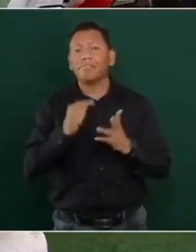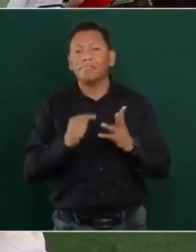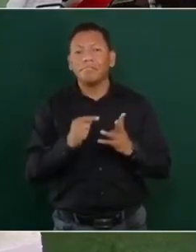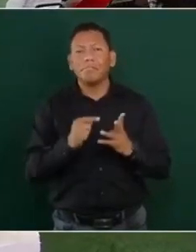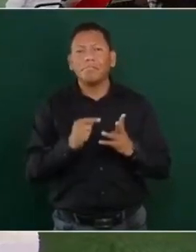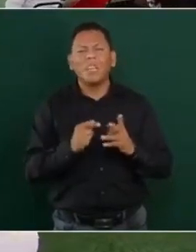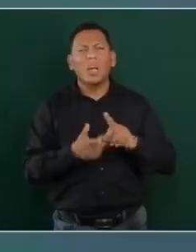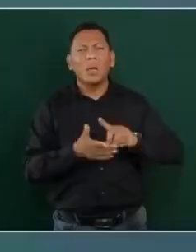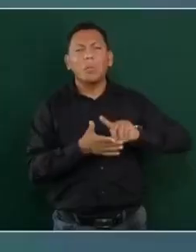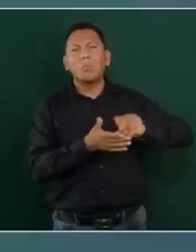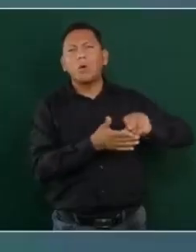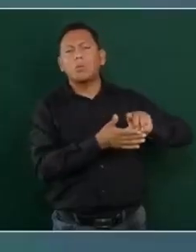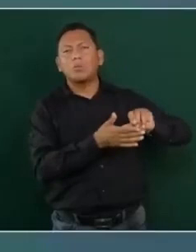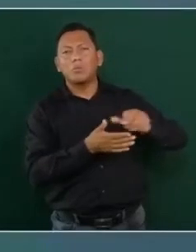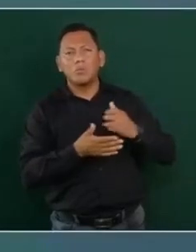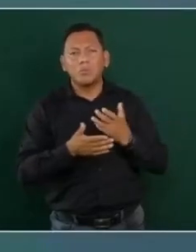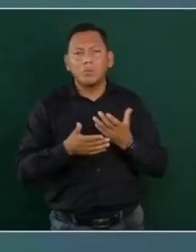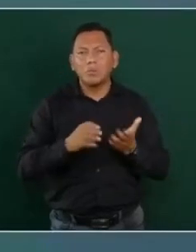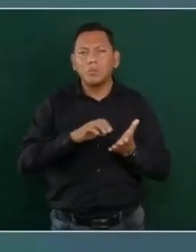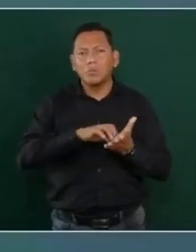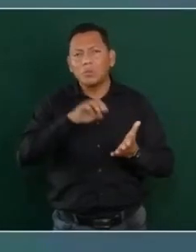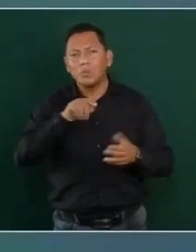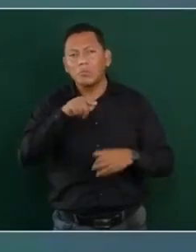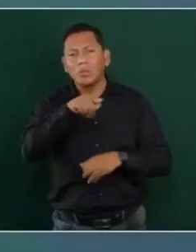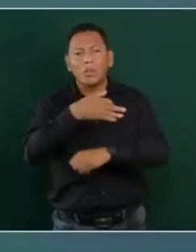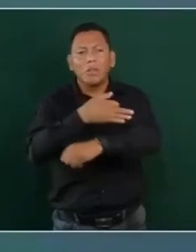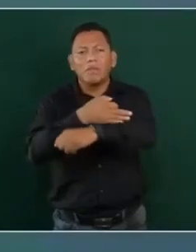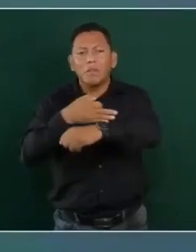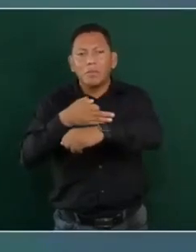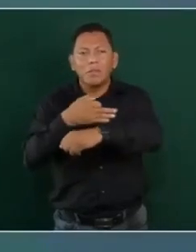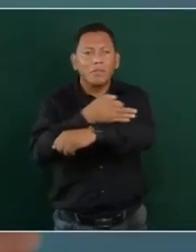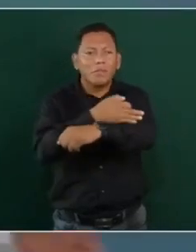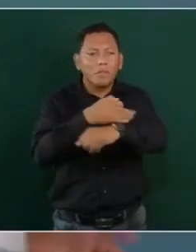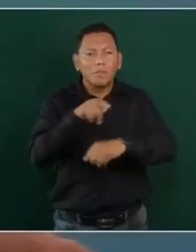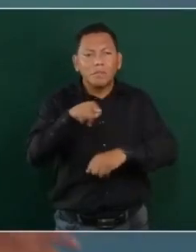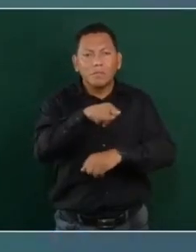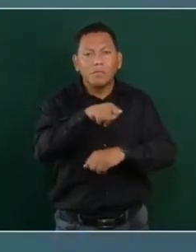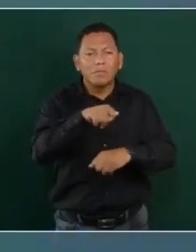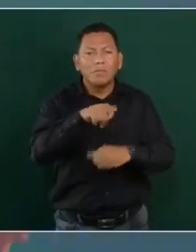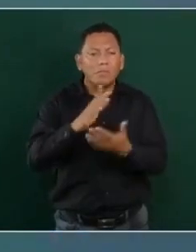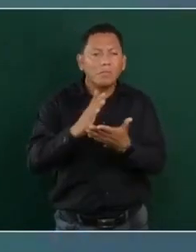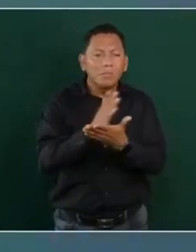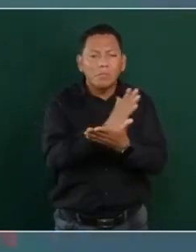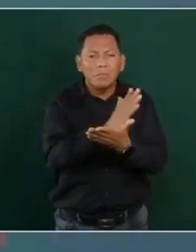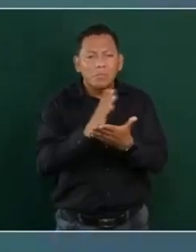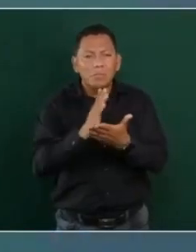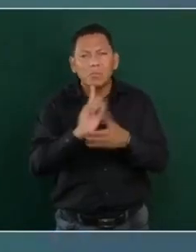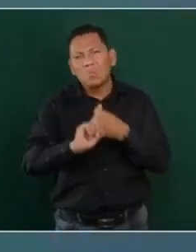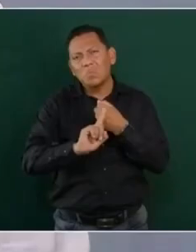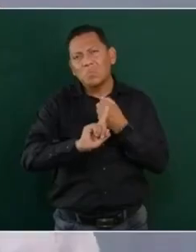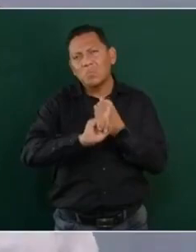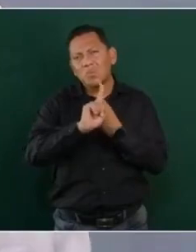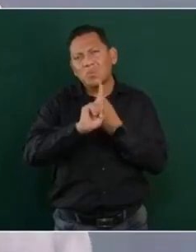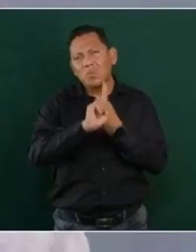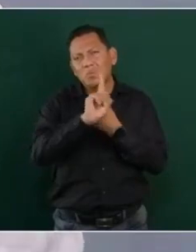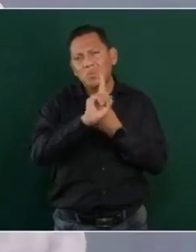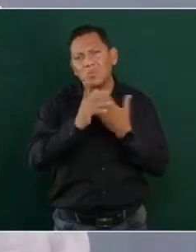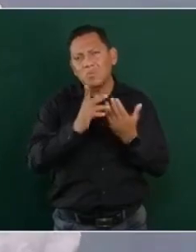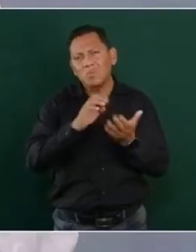problemas de desintegración de las familias, empezaron a llegar las